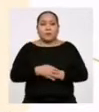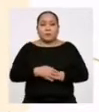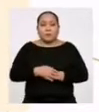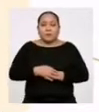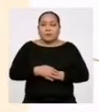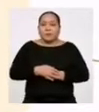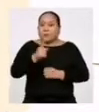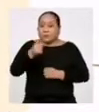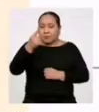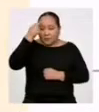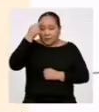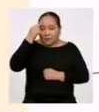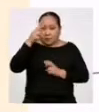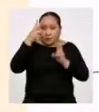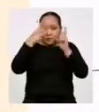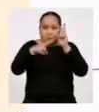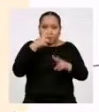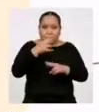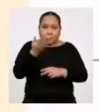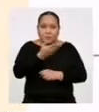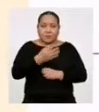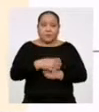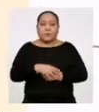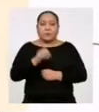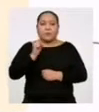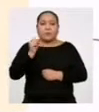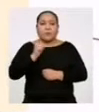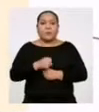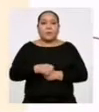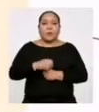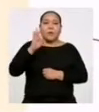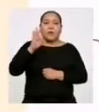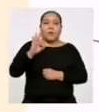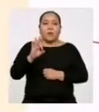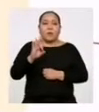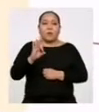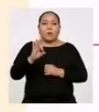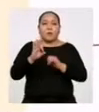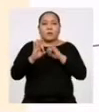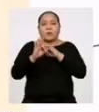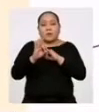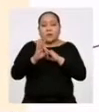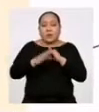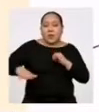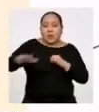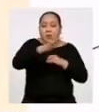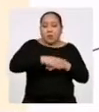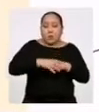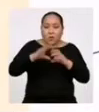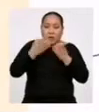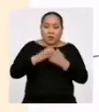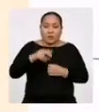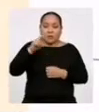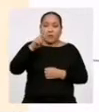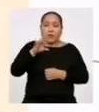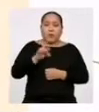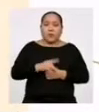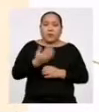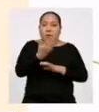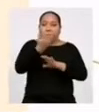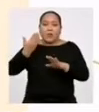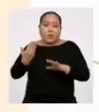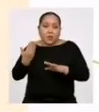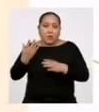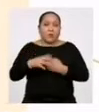¿Te parece si lo revisas? Si la frecuencia absoluta acumulada de la clase mediana es 28 La